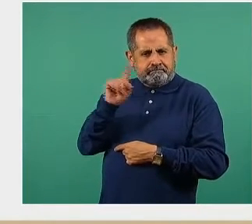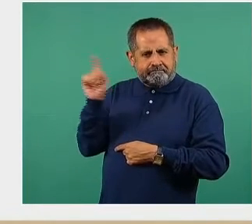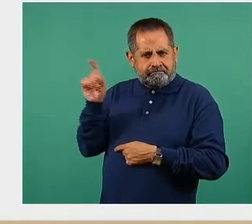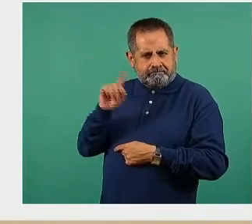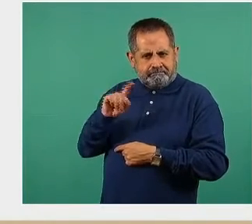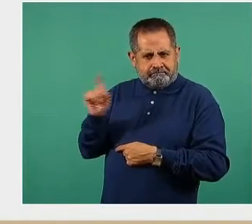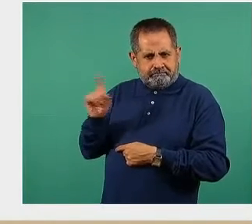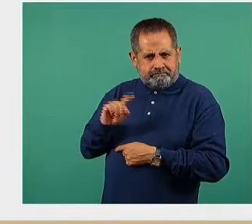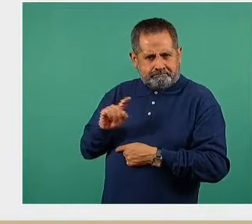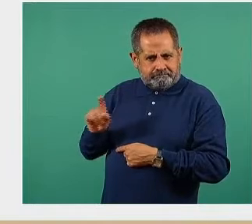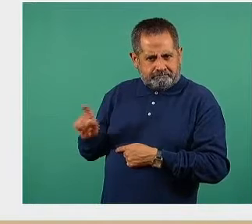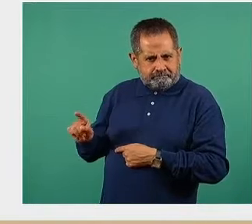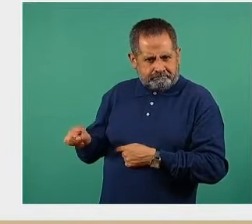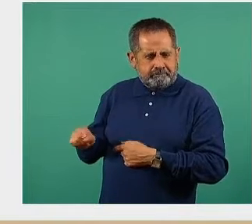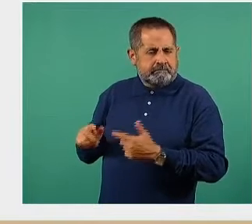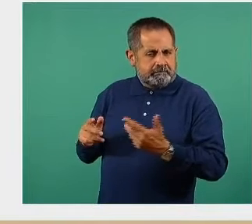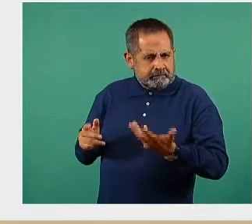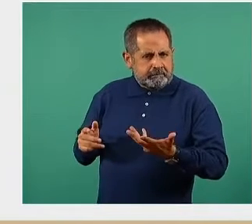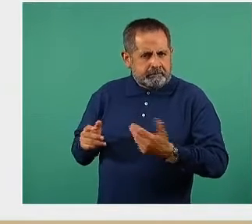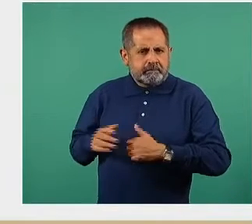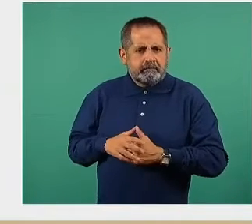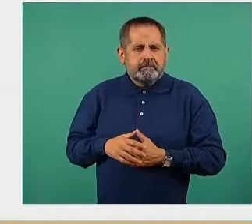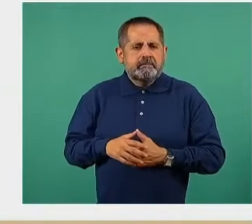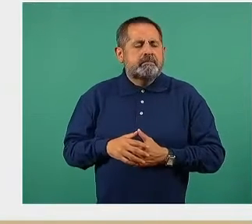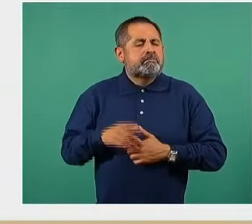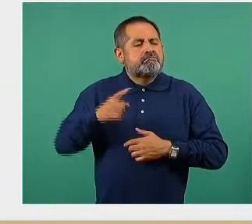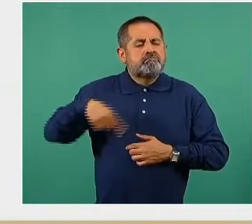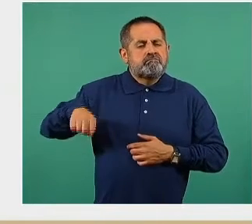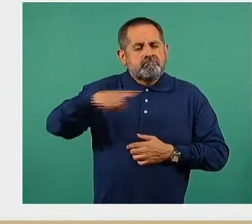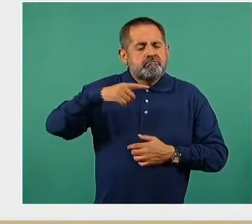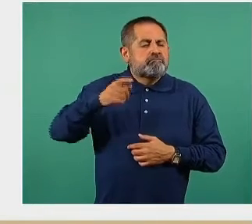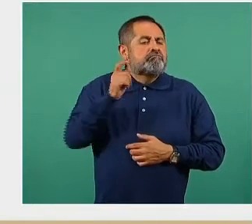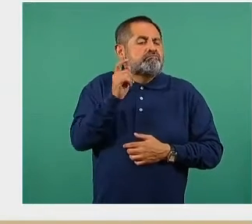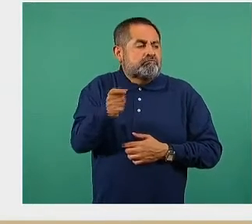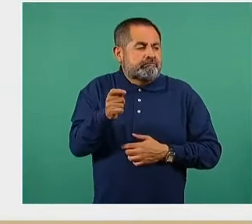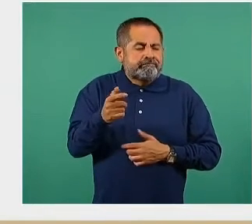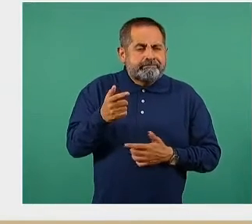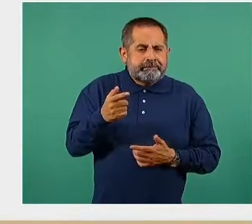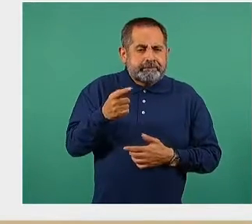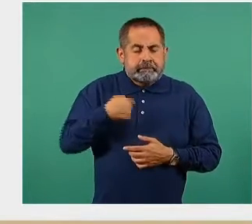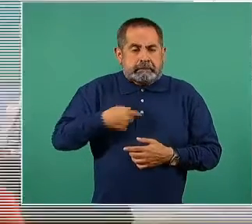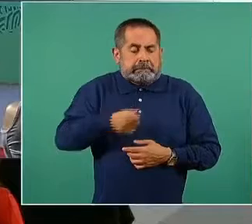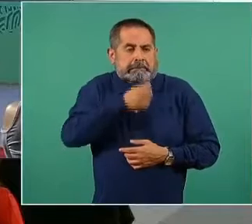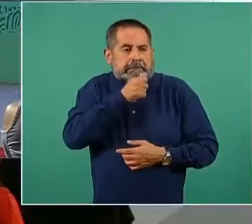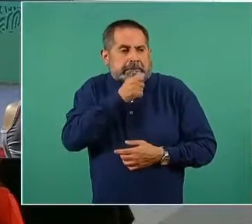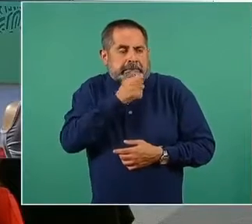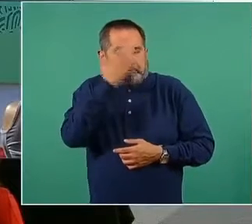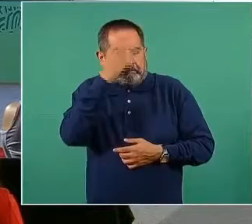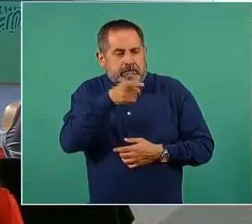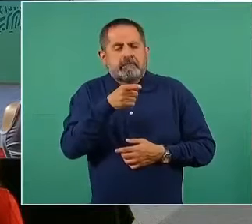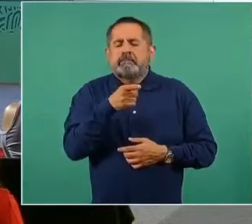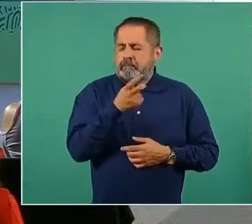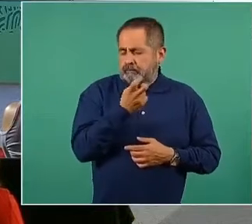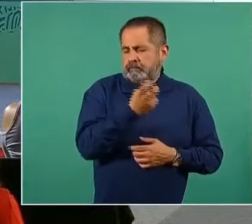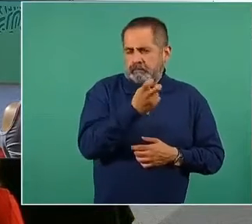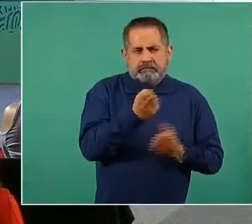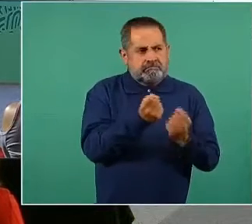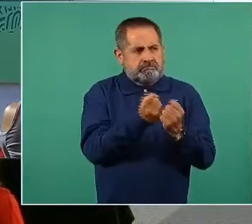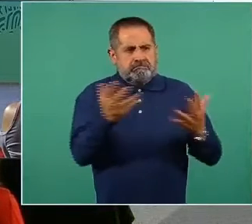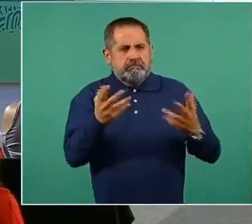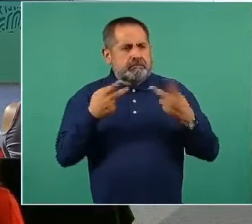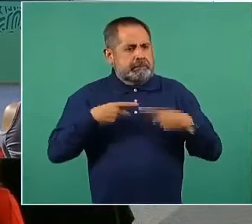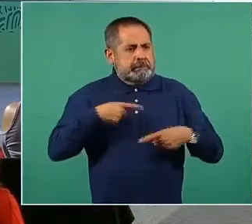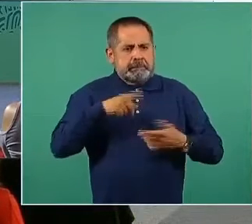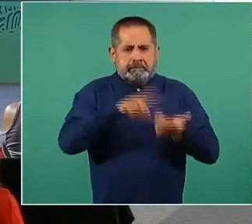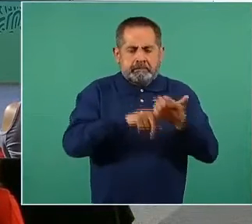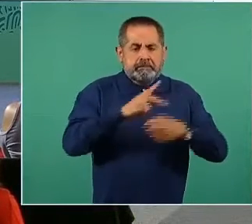intérpretes en formación, la Fundación K7, que es también algo de lo que de repente no estamos tan acostumbrados, pero muchas personas en nuestro